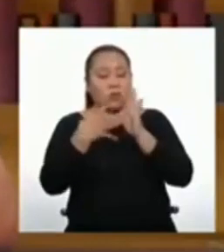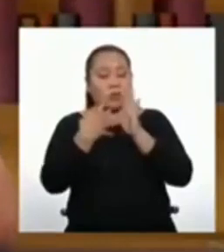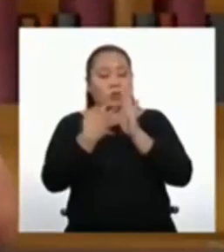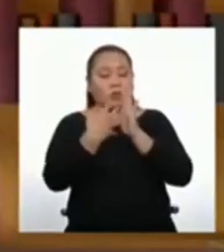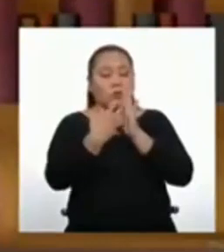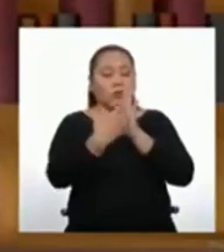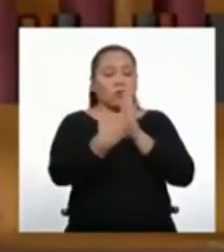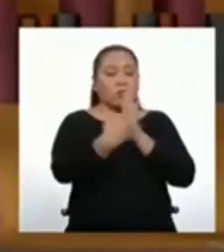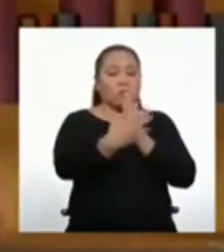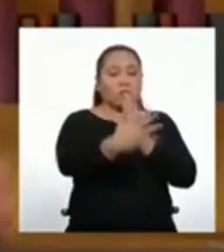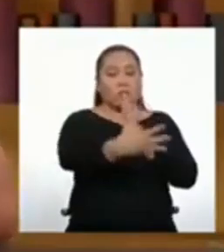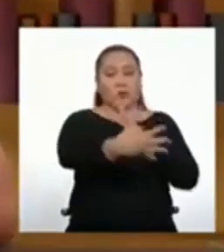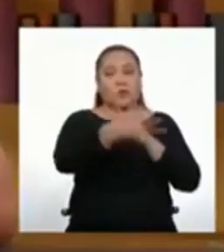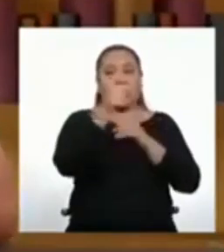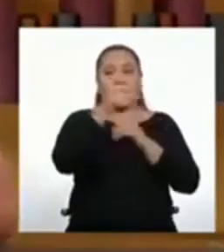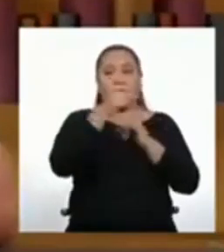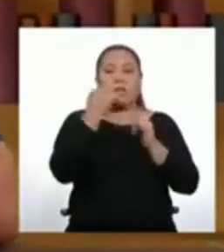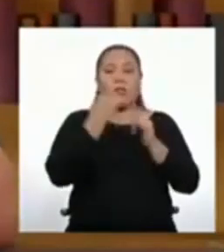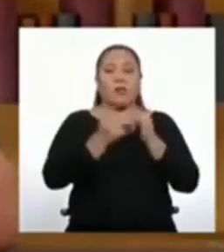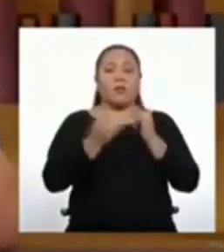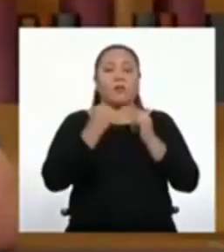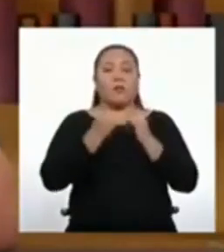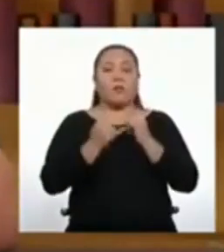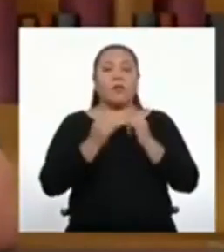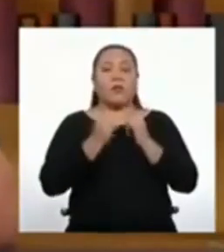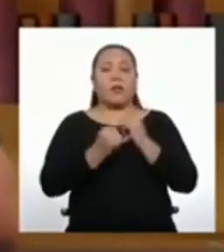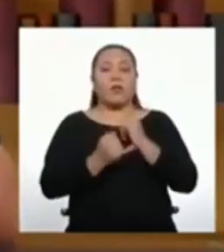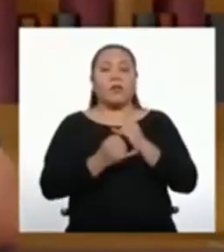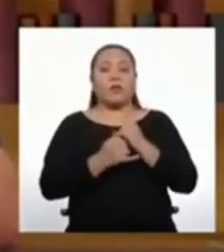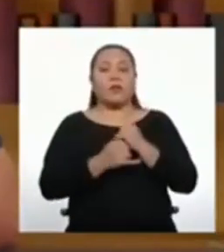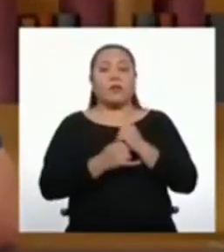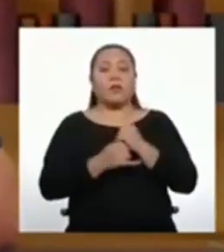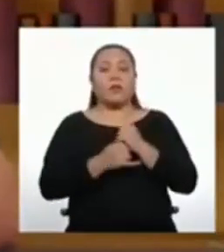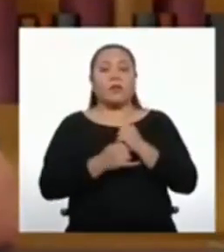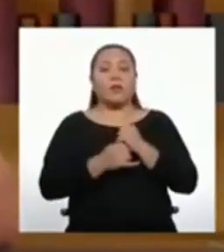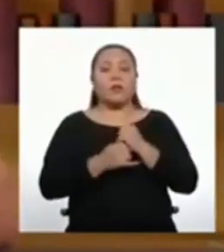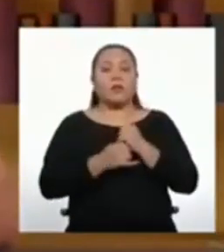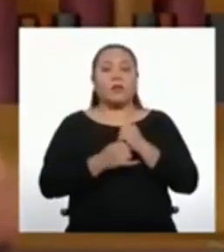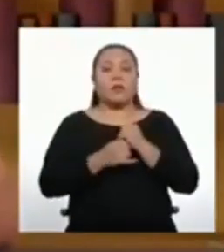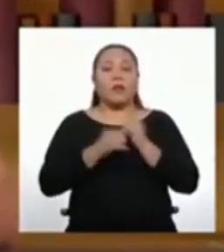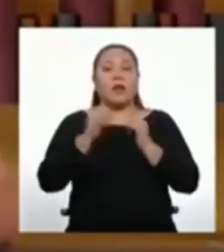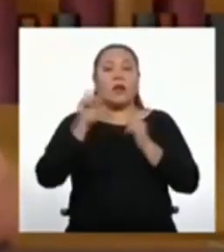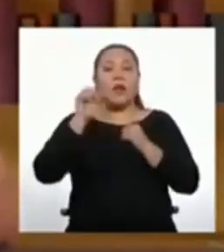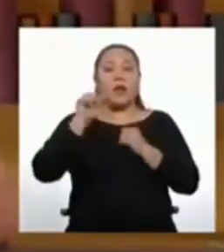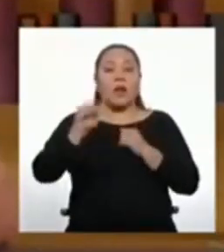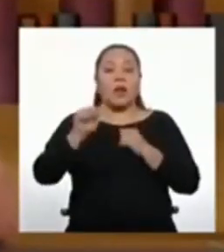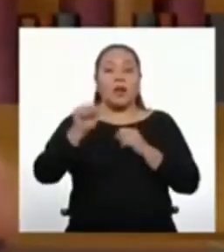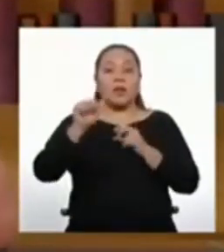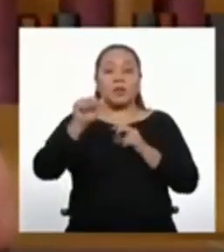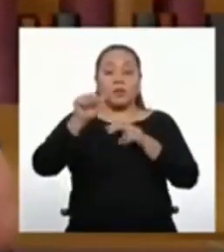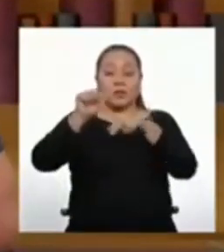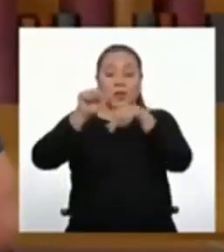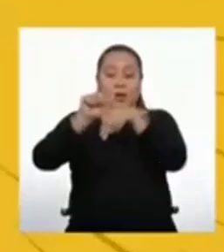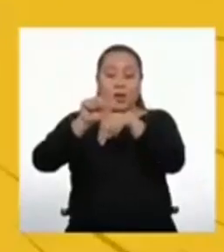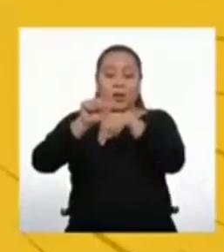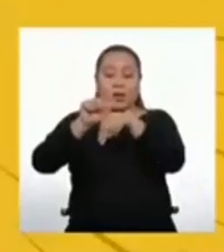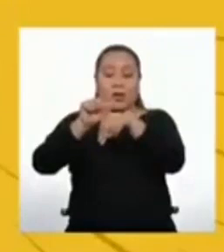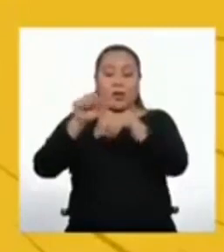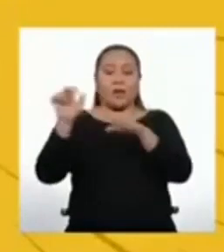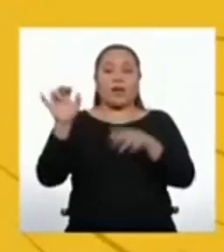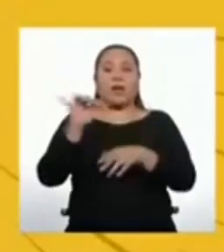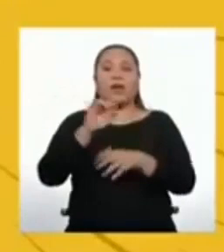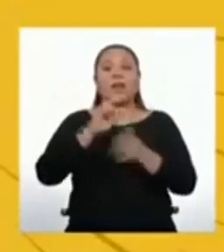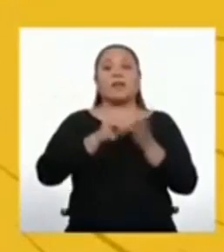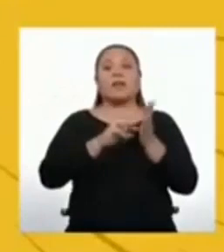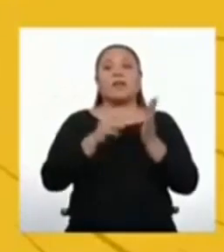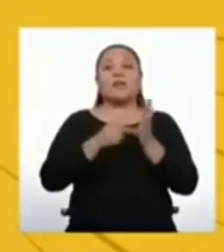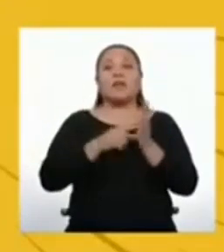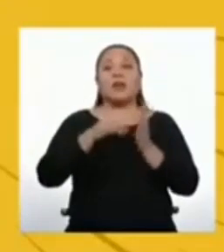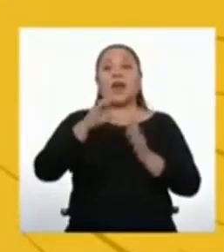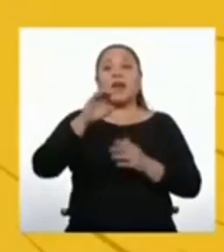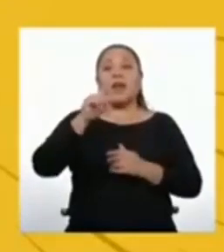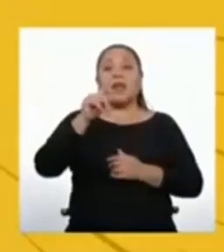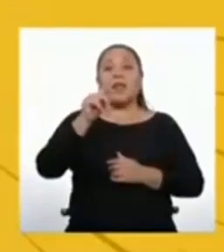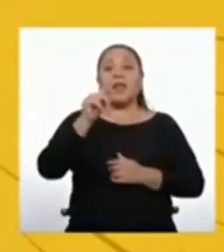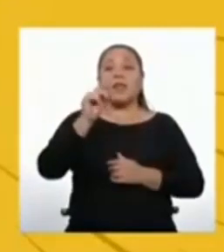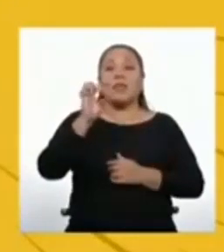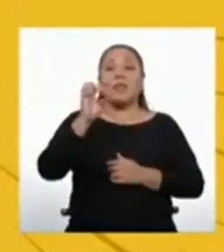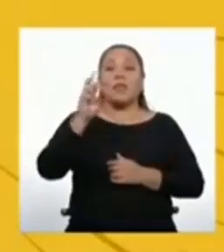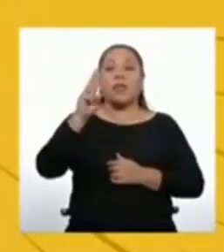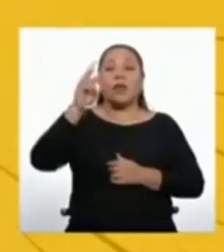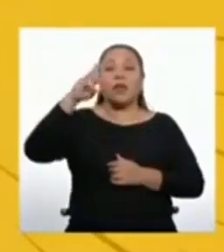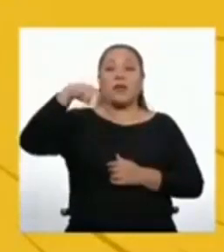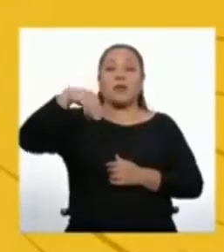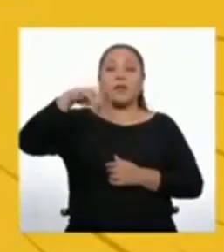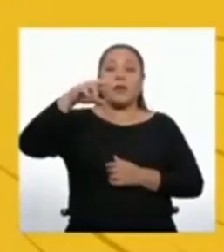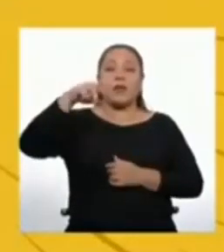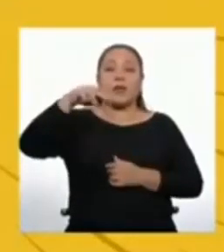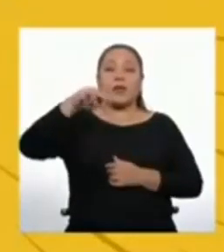hasta llegar al término AN, que es el término enésimo o término general. Entonces, si me piden hallar